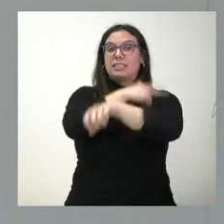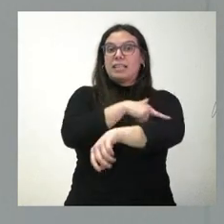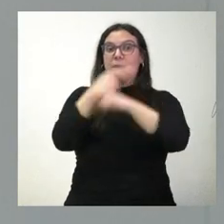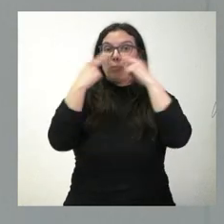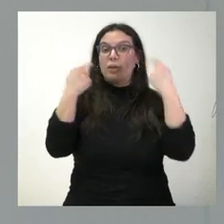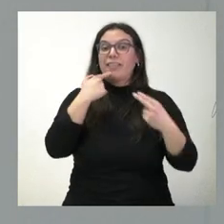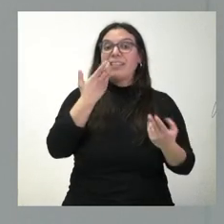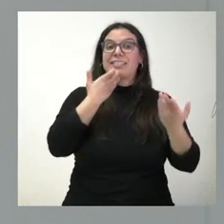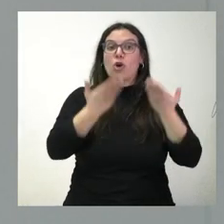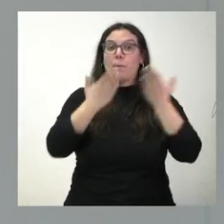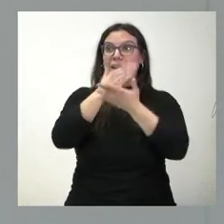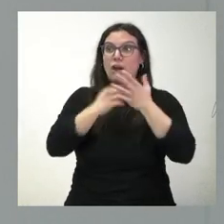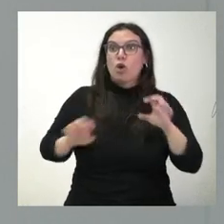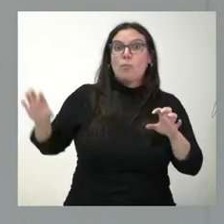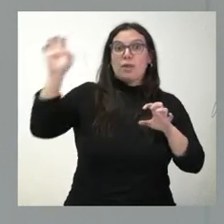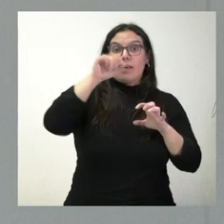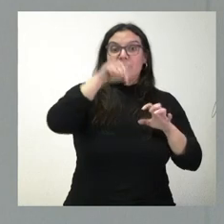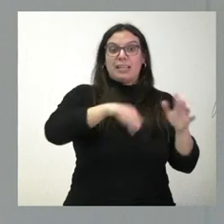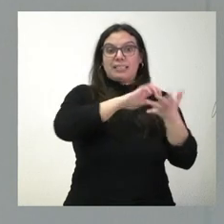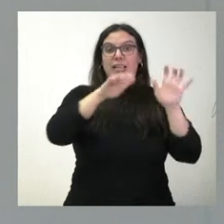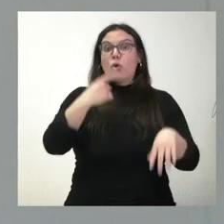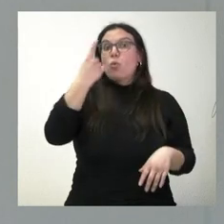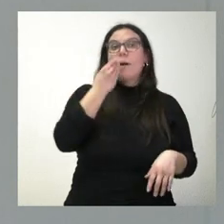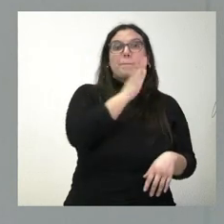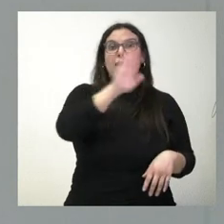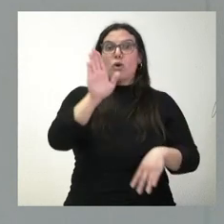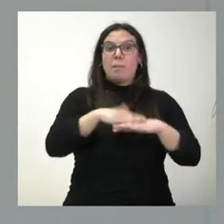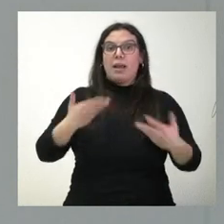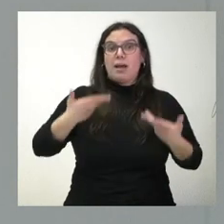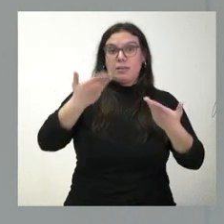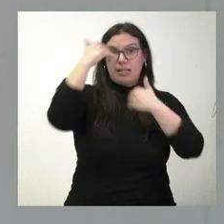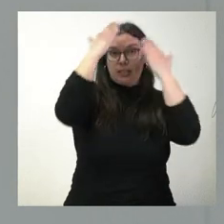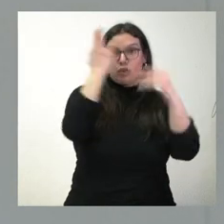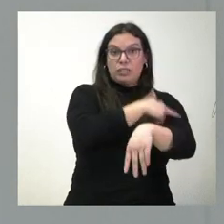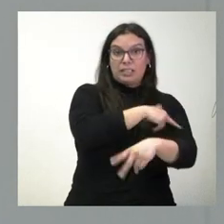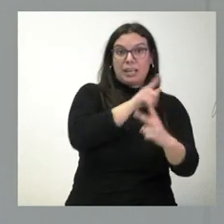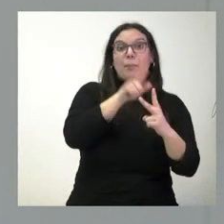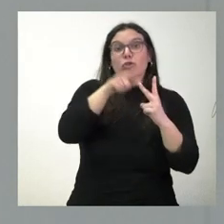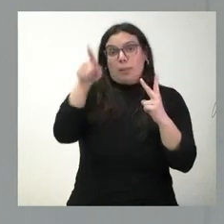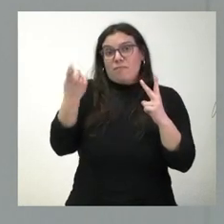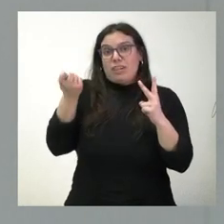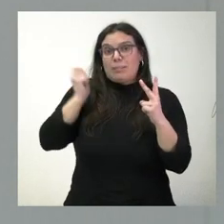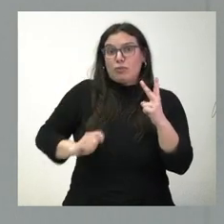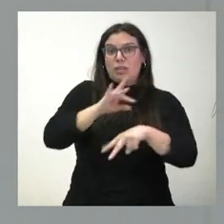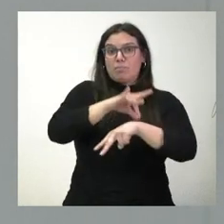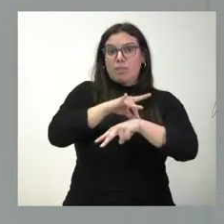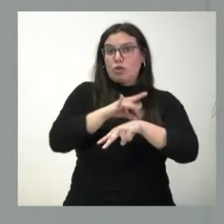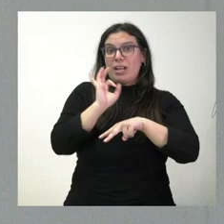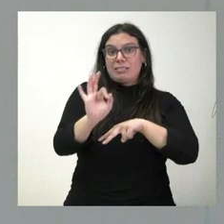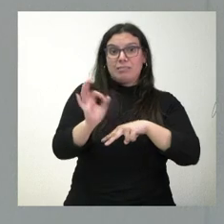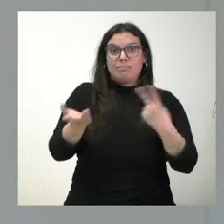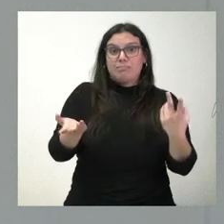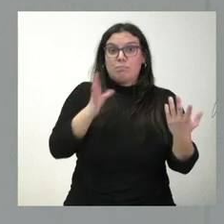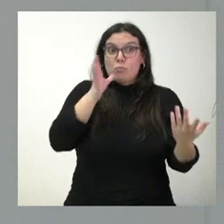mejores comunidades autónomas de España en asistencia sanitaria. Y, por otra parte, faltan profesionales médicos porque